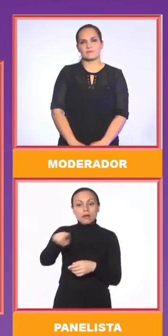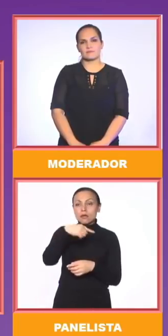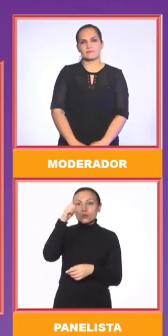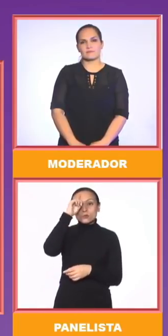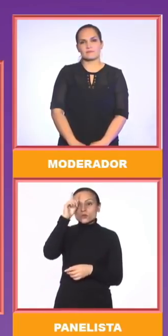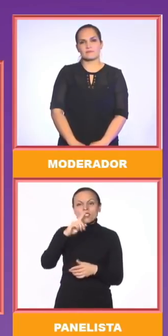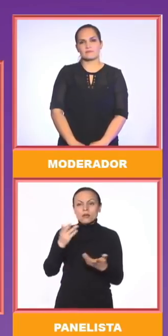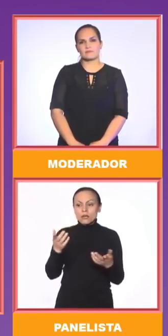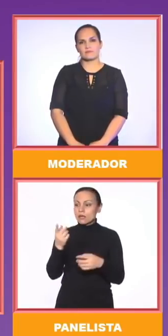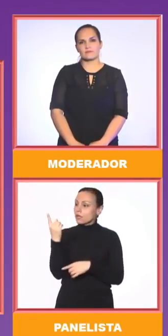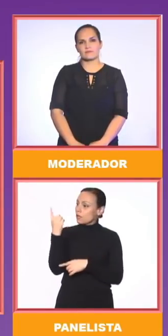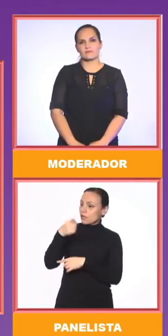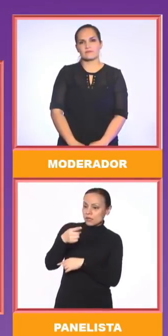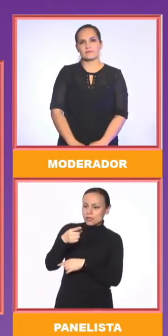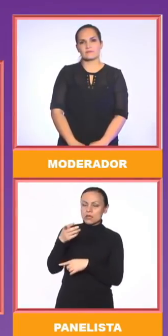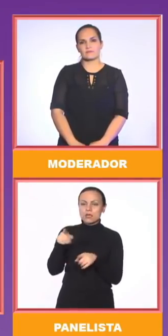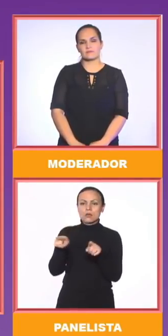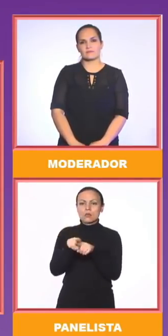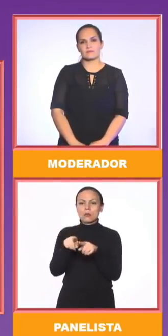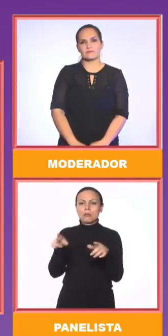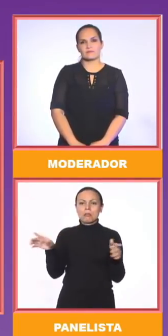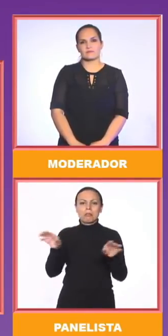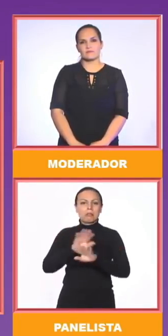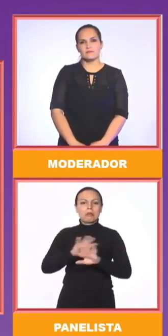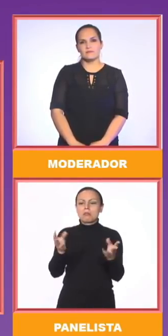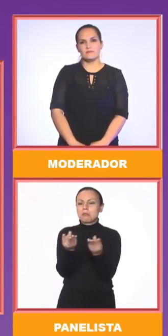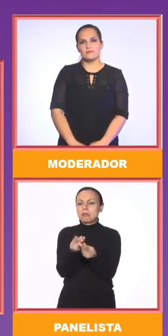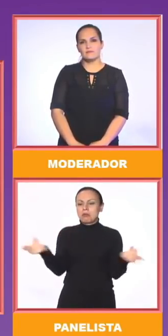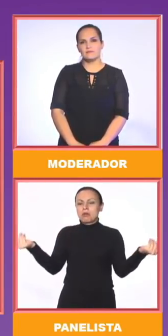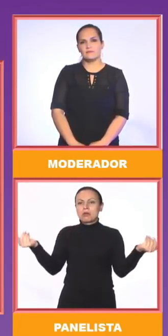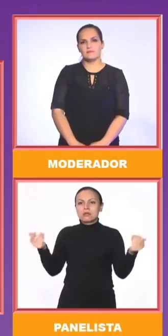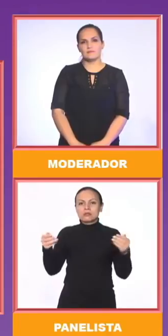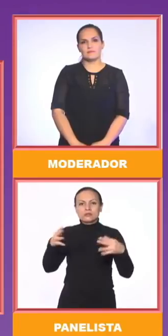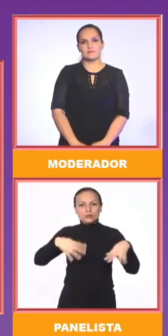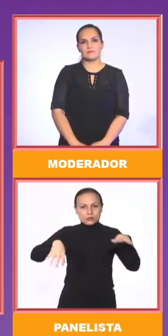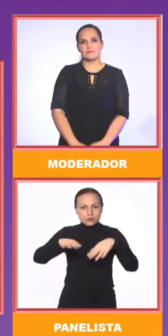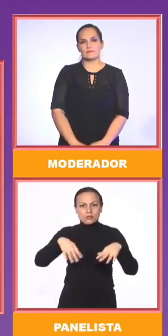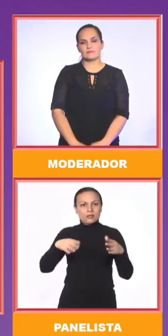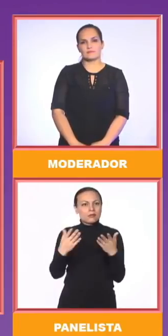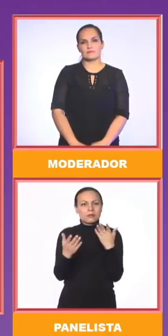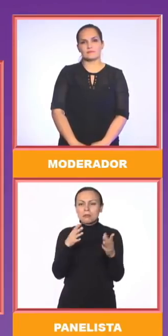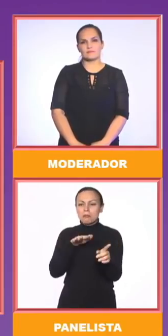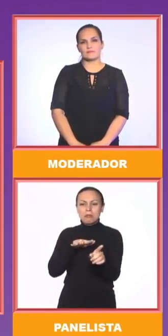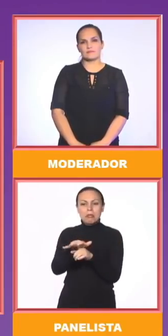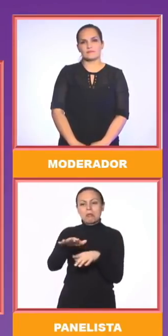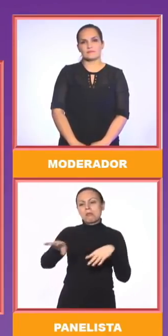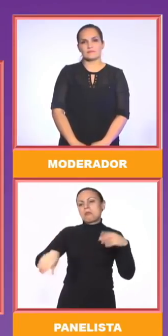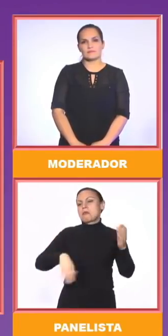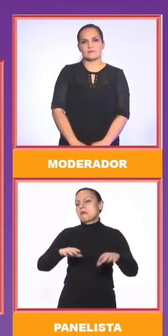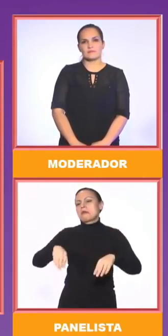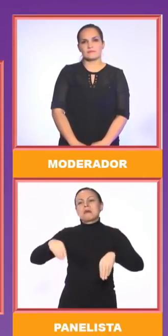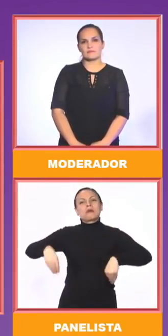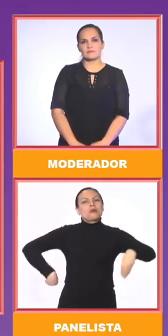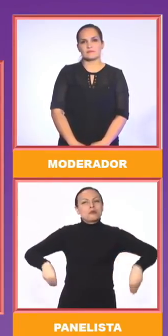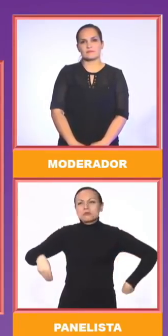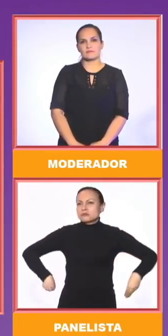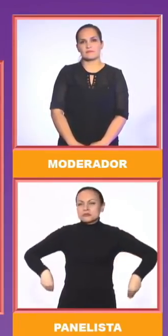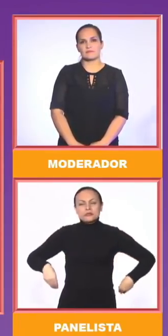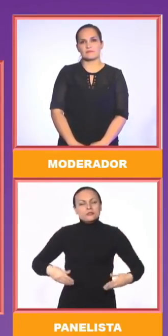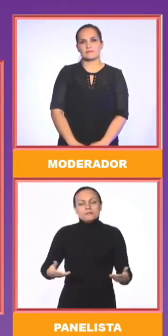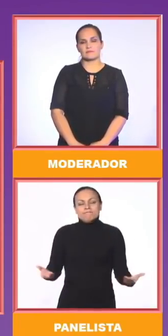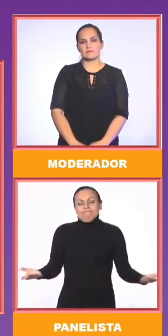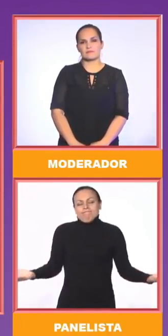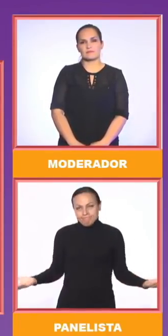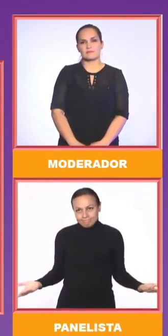de cultivo para la corrupción. Entonces, y un problema adicional y todavía más grave. Si